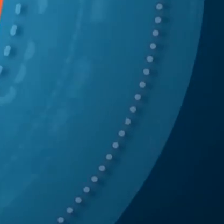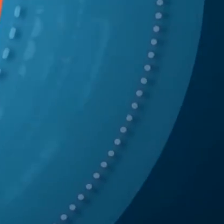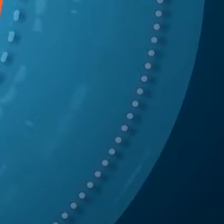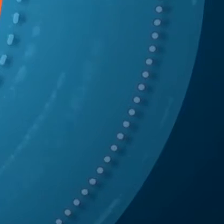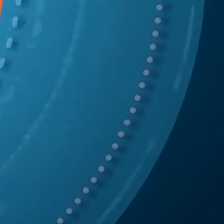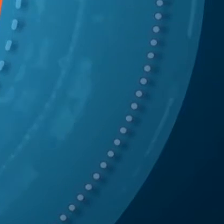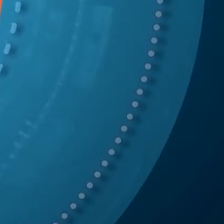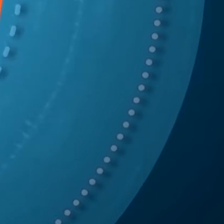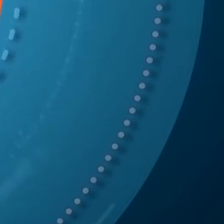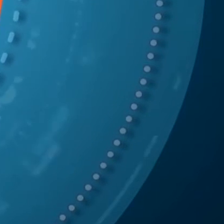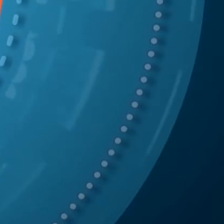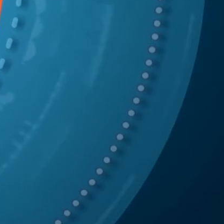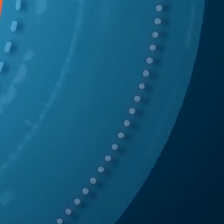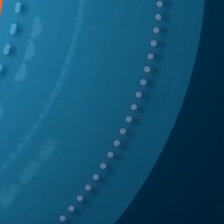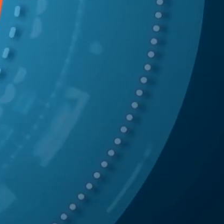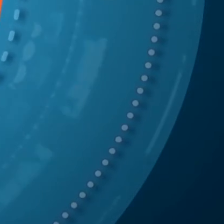¡Gracias! ¡Gracias! ¡Gracias!